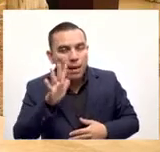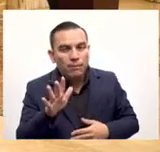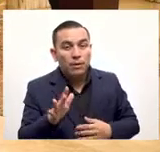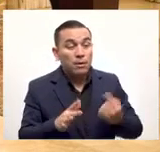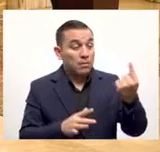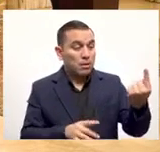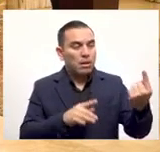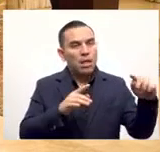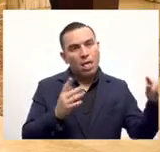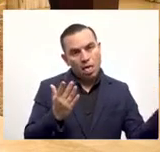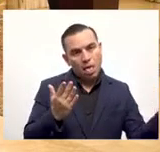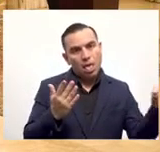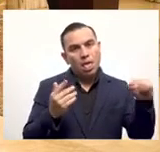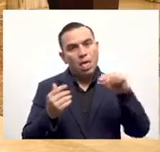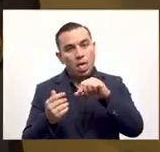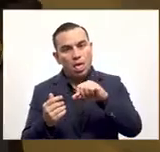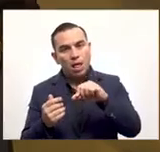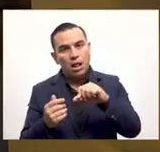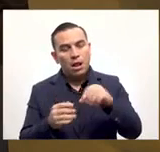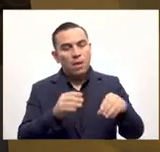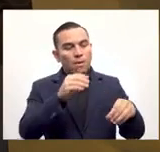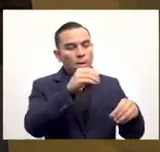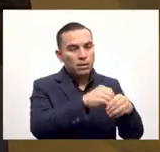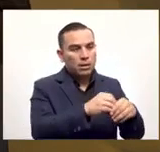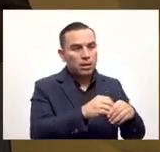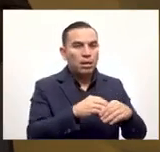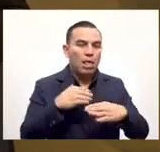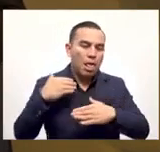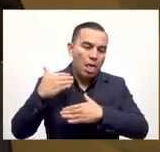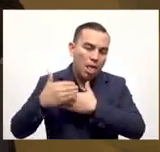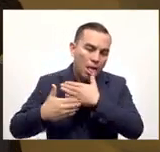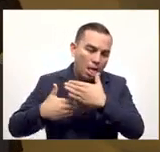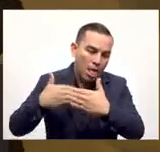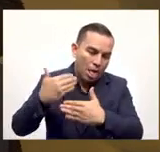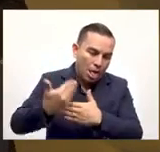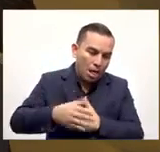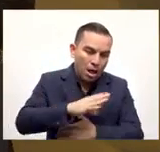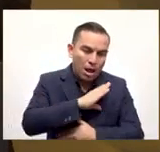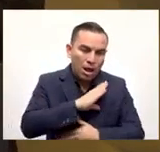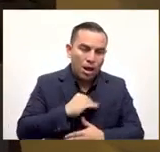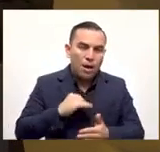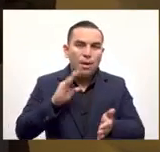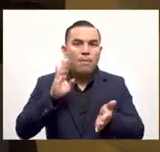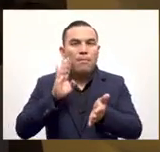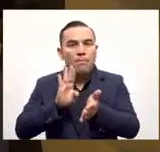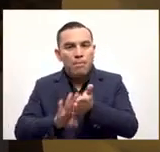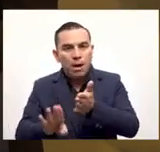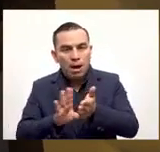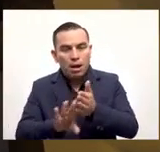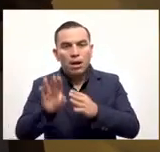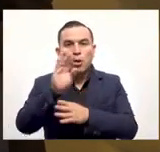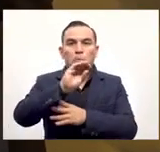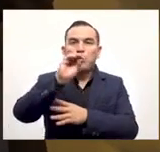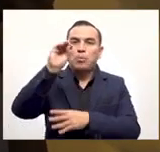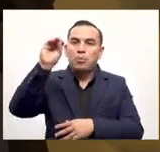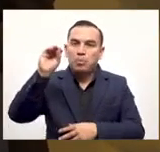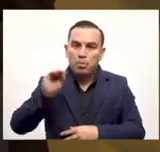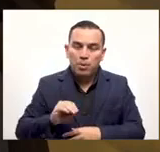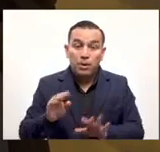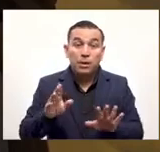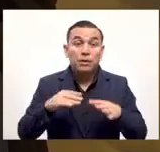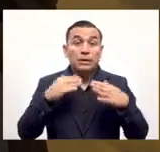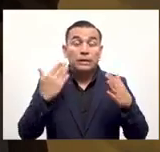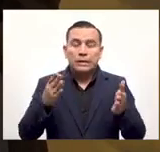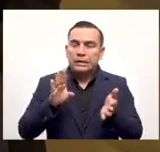persona que envía la remesa tiene que ir a depositar la remesa luego tiene que hacerse la transferencia a El Salvador tiene que pagar las grandes cantidades